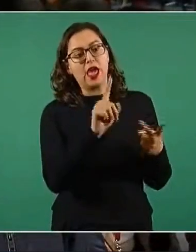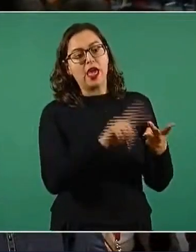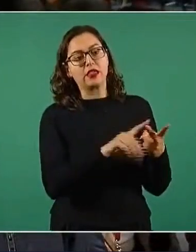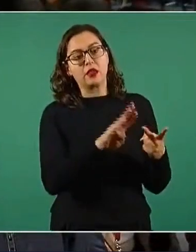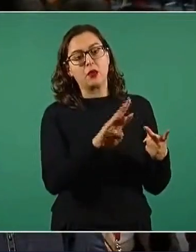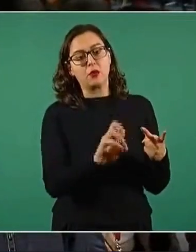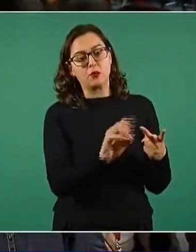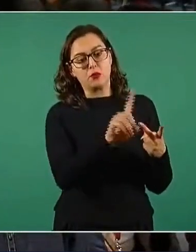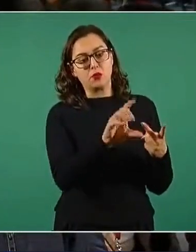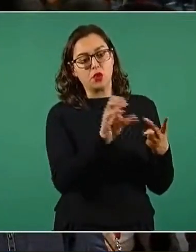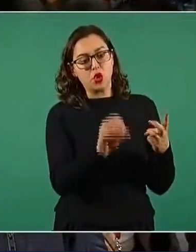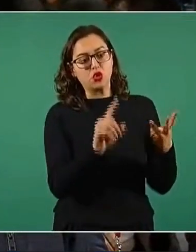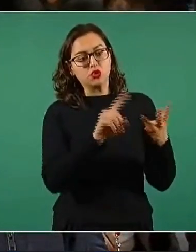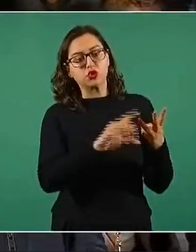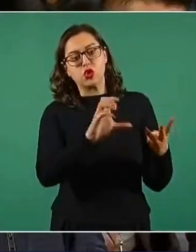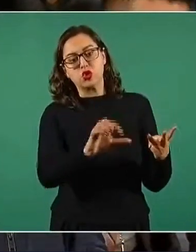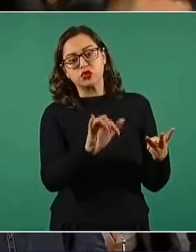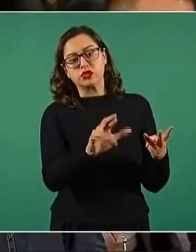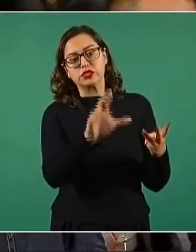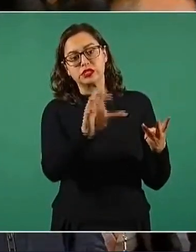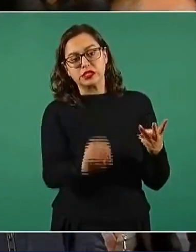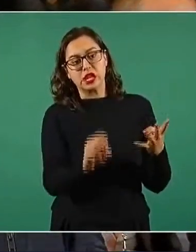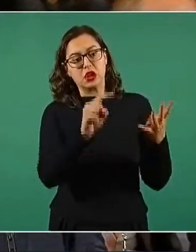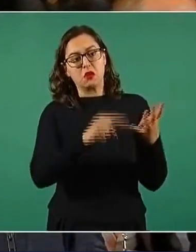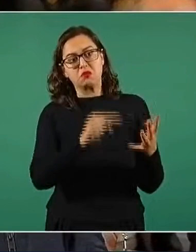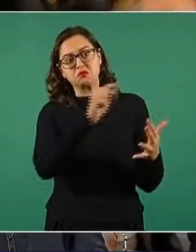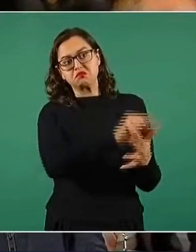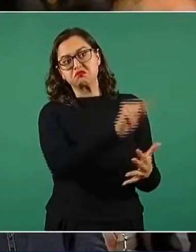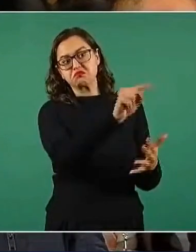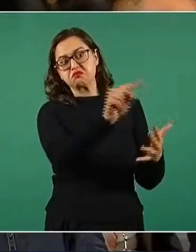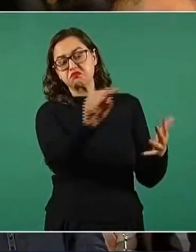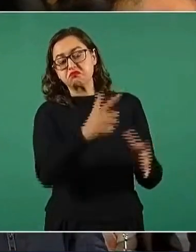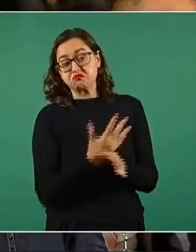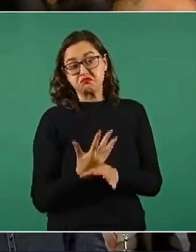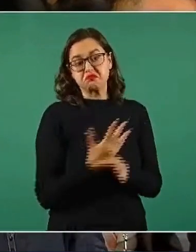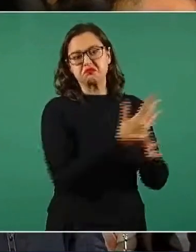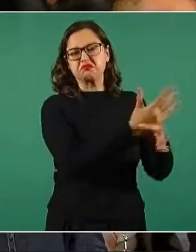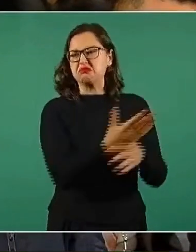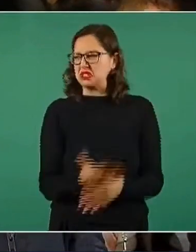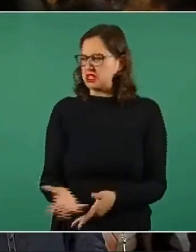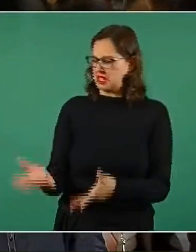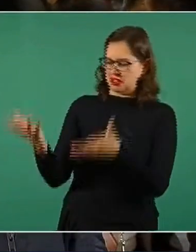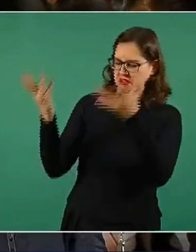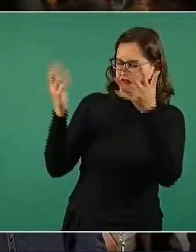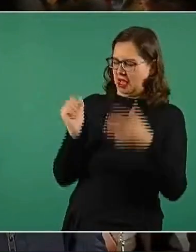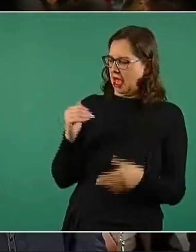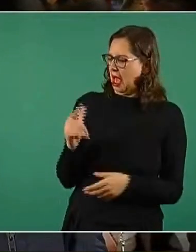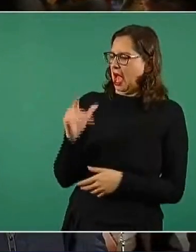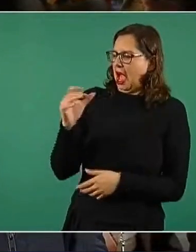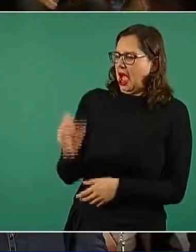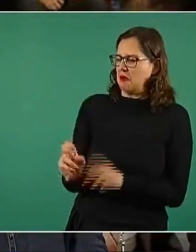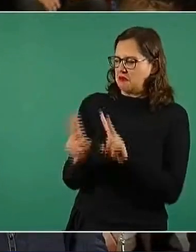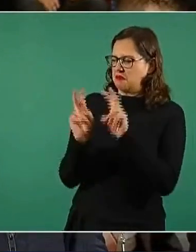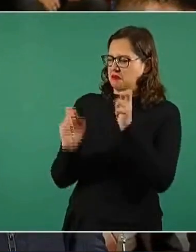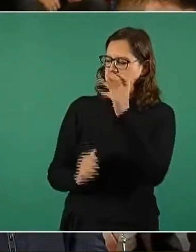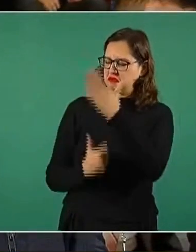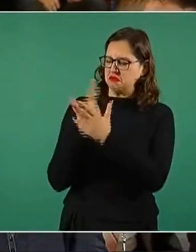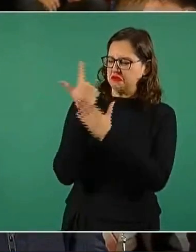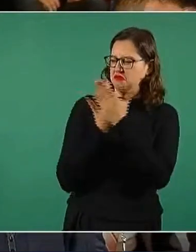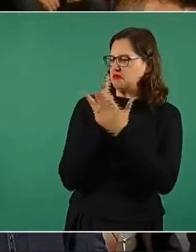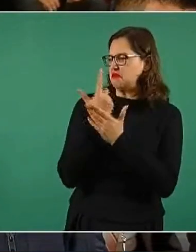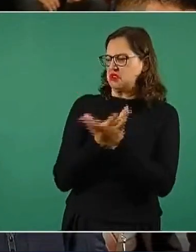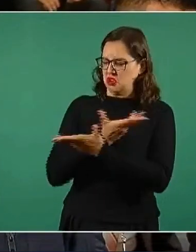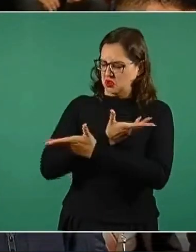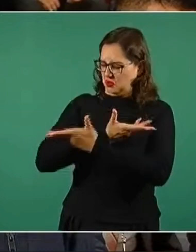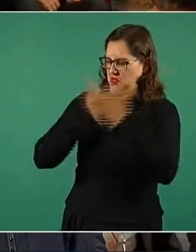Ciro, dijeron que usted no sabía nada de economía, que se había quedado estancado en los años sesentas,